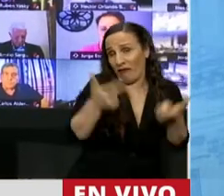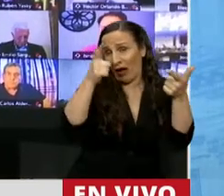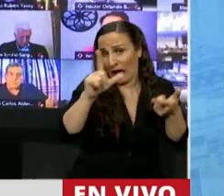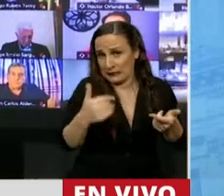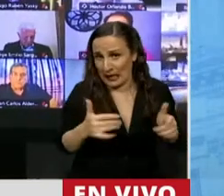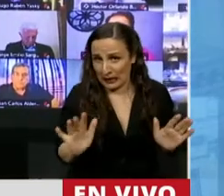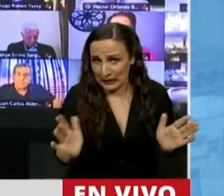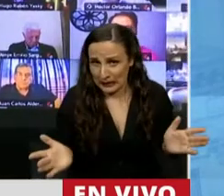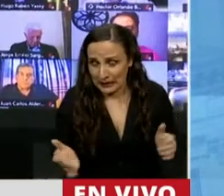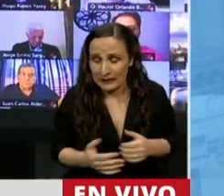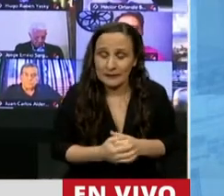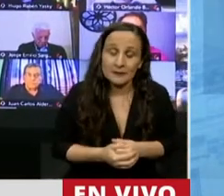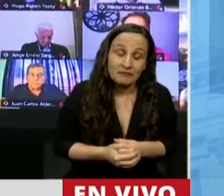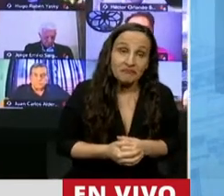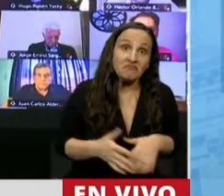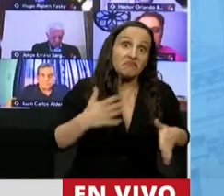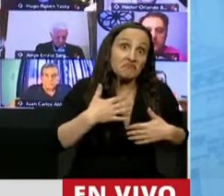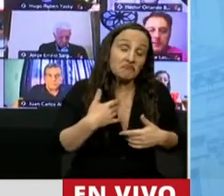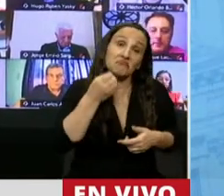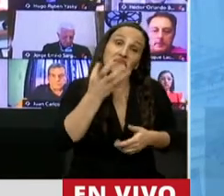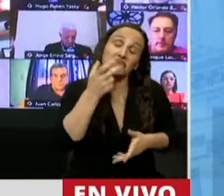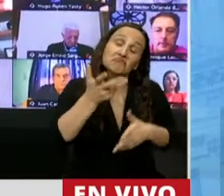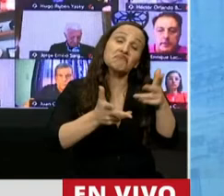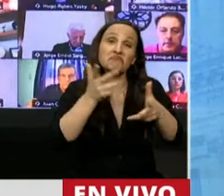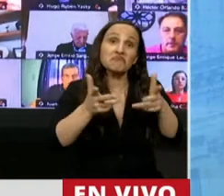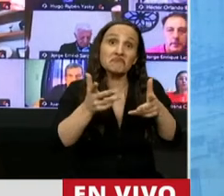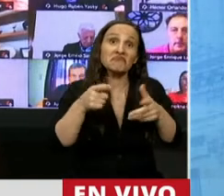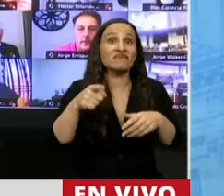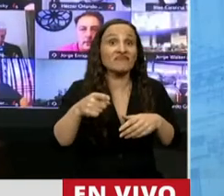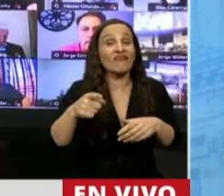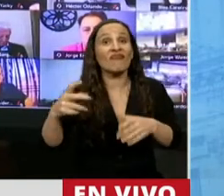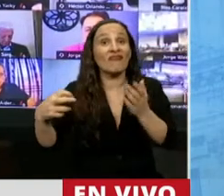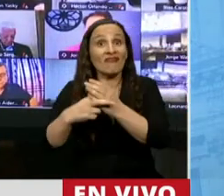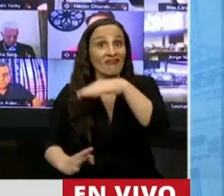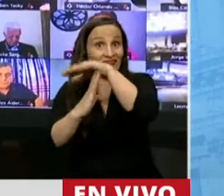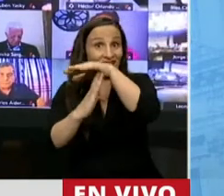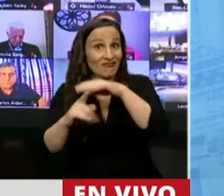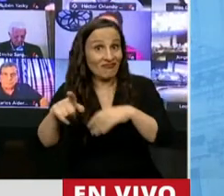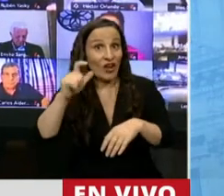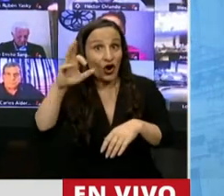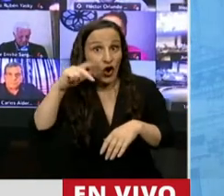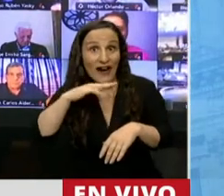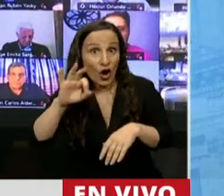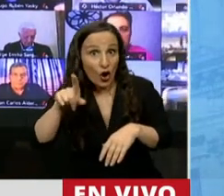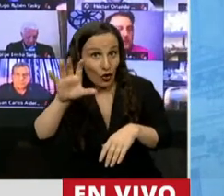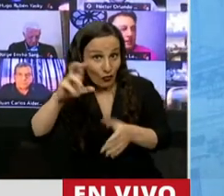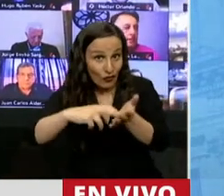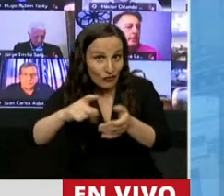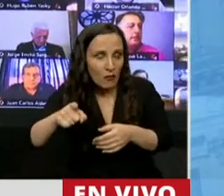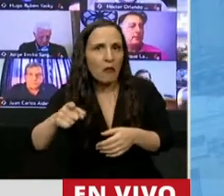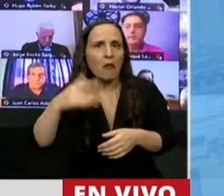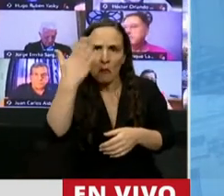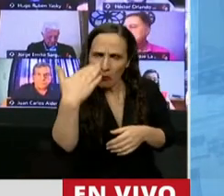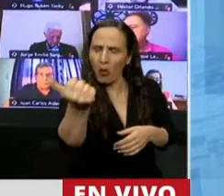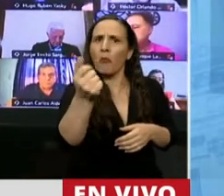Después de mis declaraciones, el procurador de la provincia, Abel Cornejo, me citó a